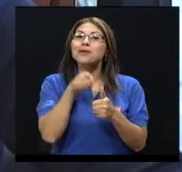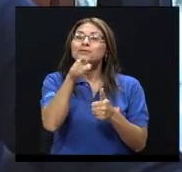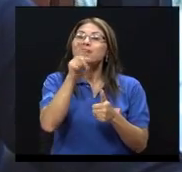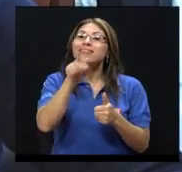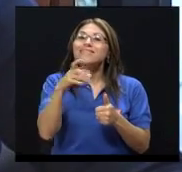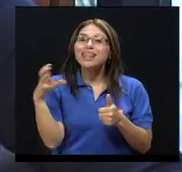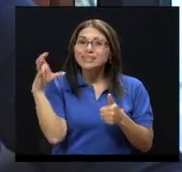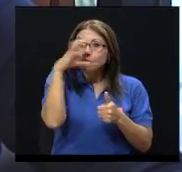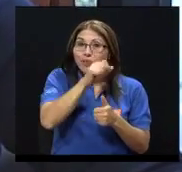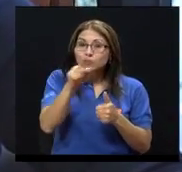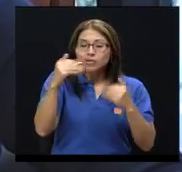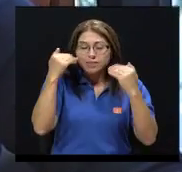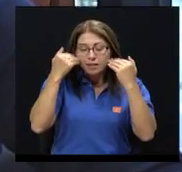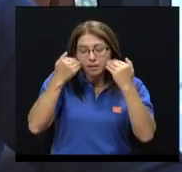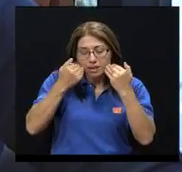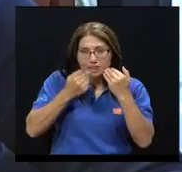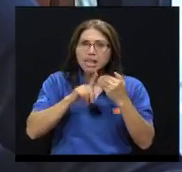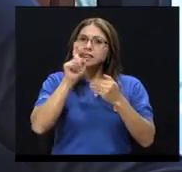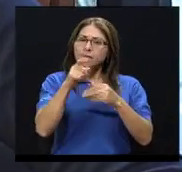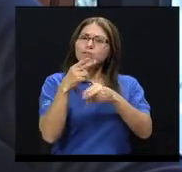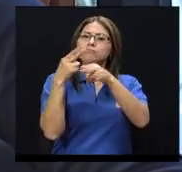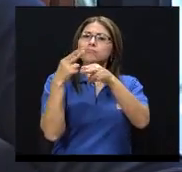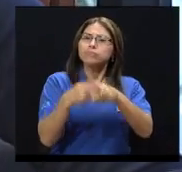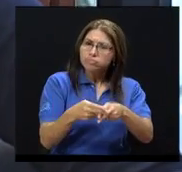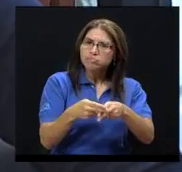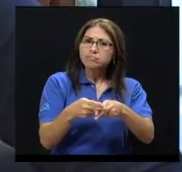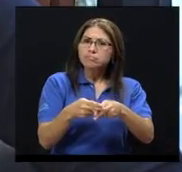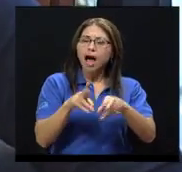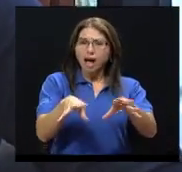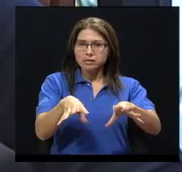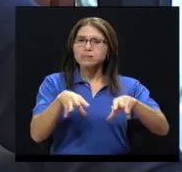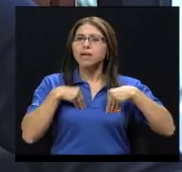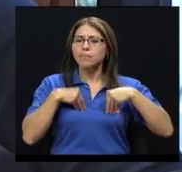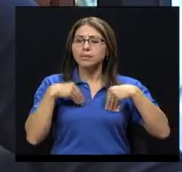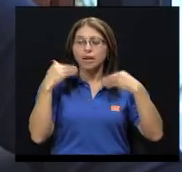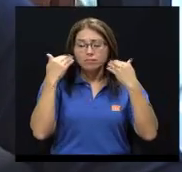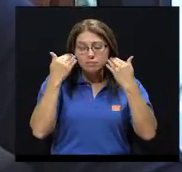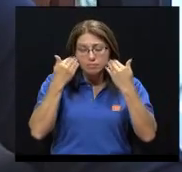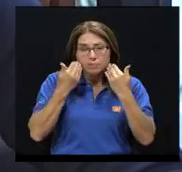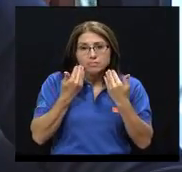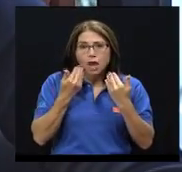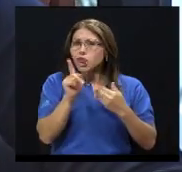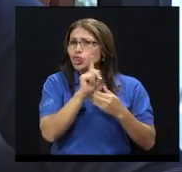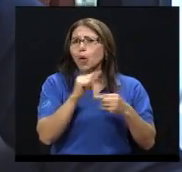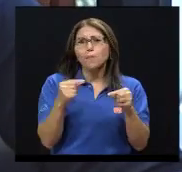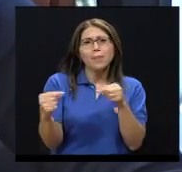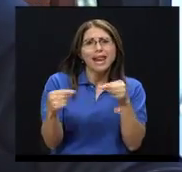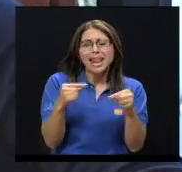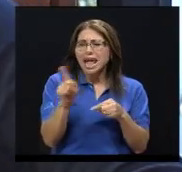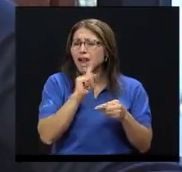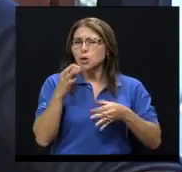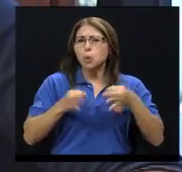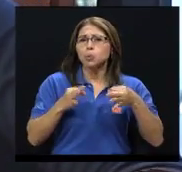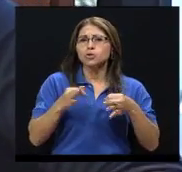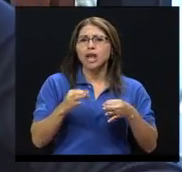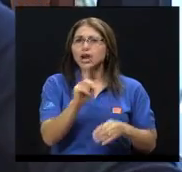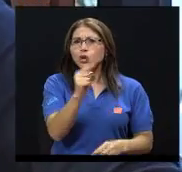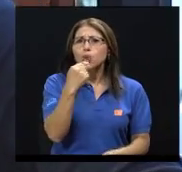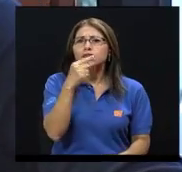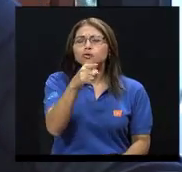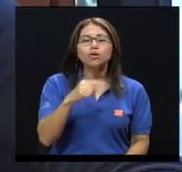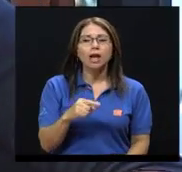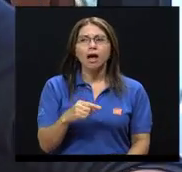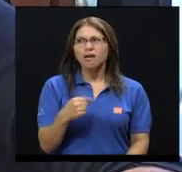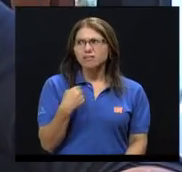la nombra, le pone nombre y la acepta. No pelea con ella, no se juzga, no dice, ay, ¿será que estoy